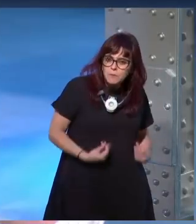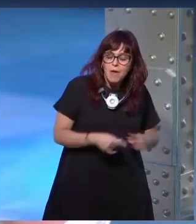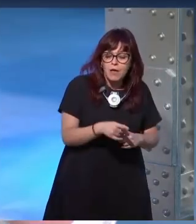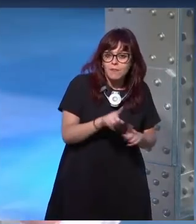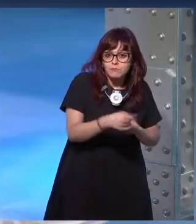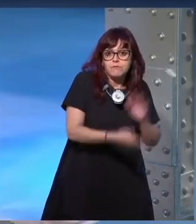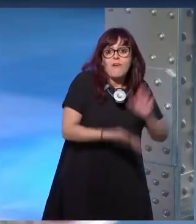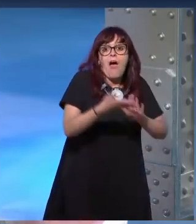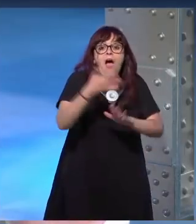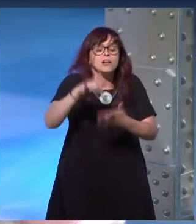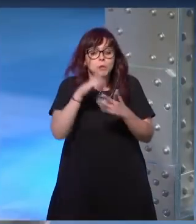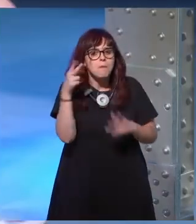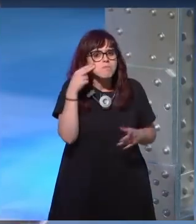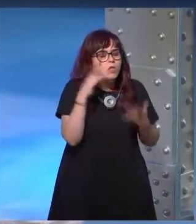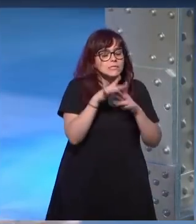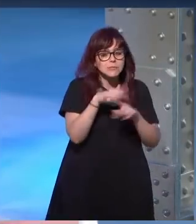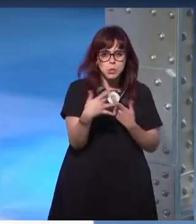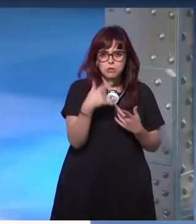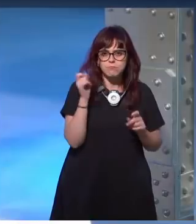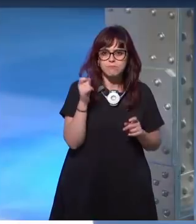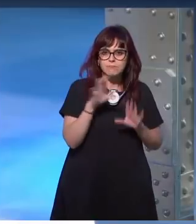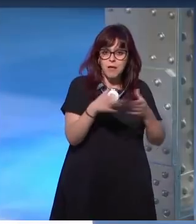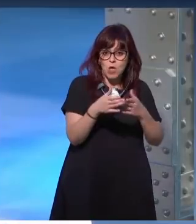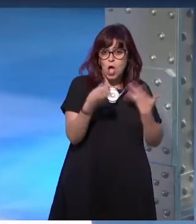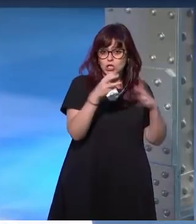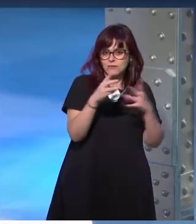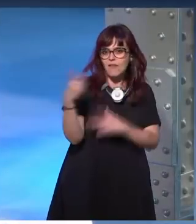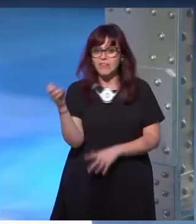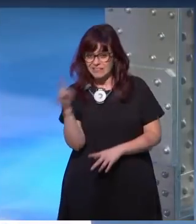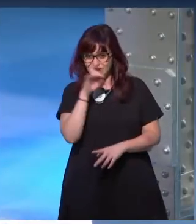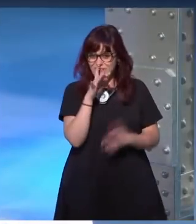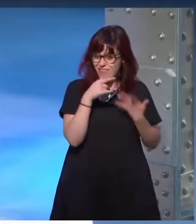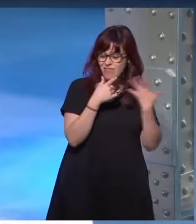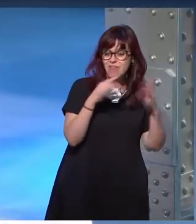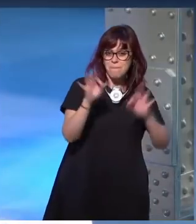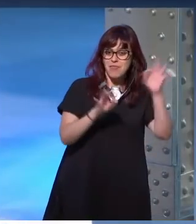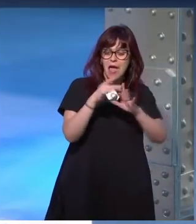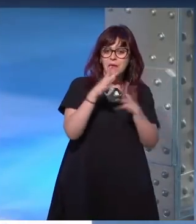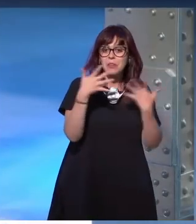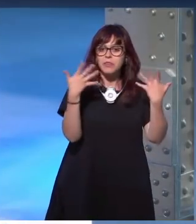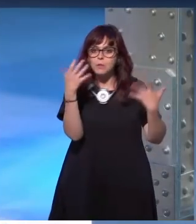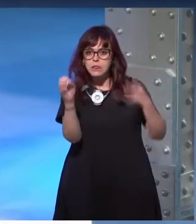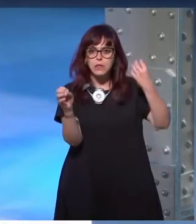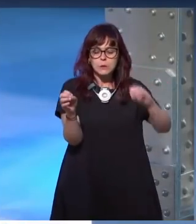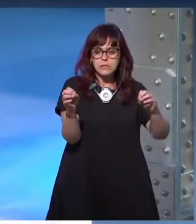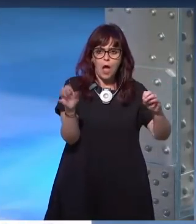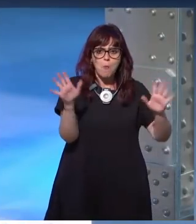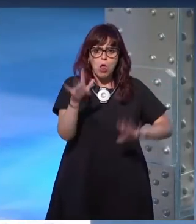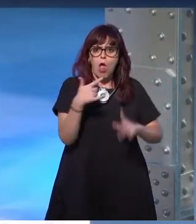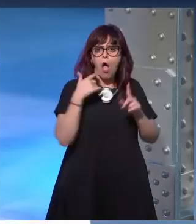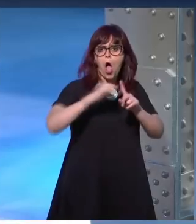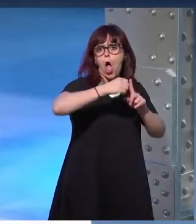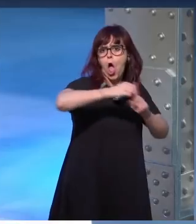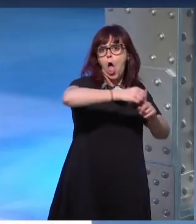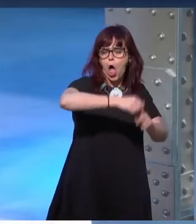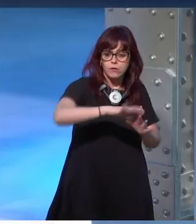aterra el cambio si estás acostumbrado al 80-20 como os decía antes el 50-50 te parece que te están oprimiendo pero es que